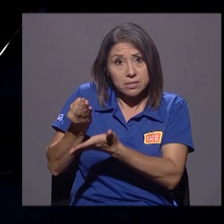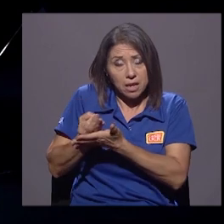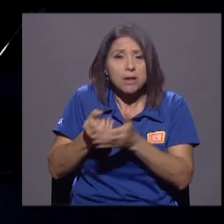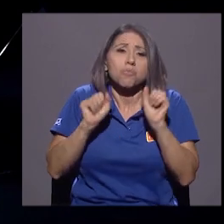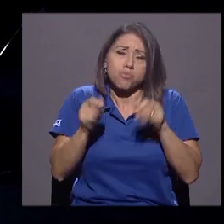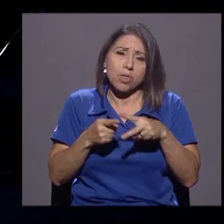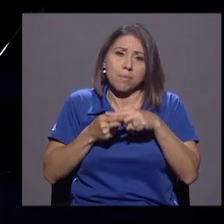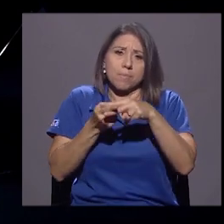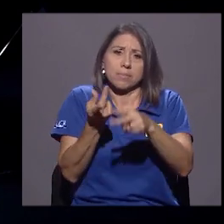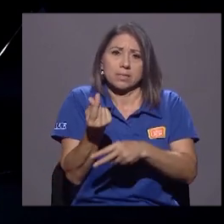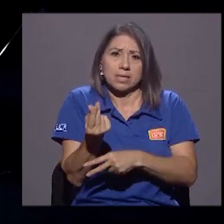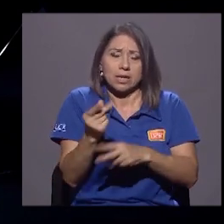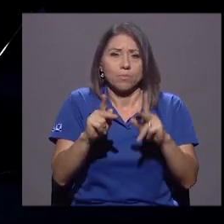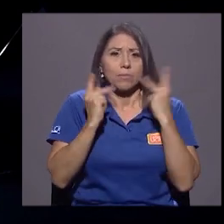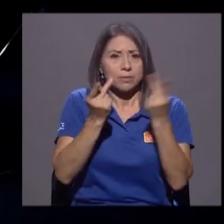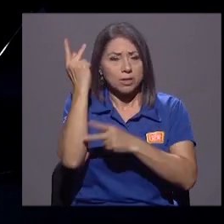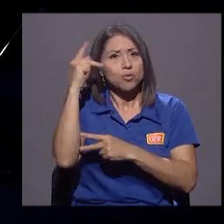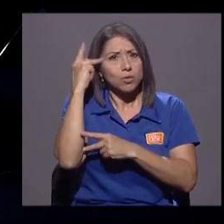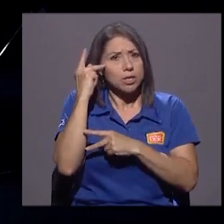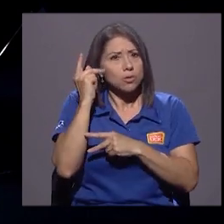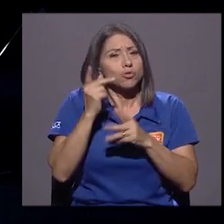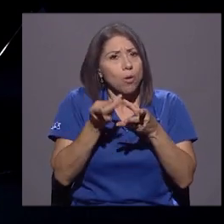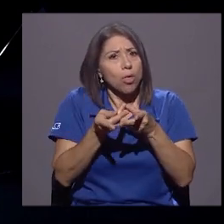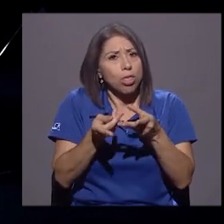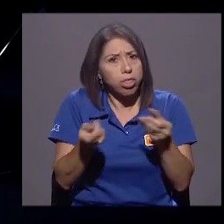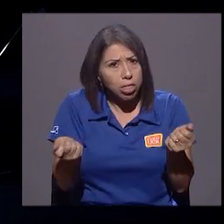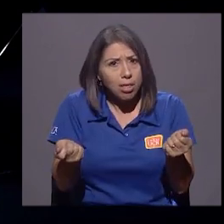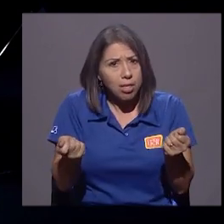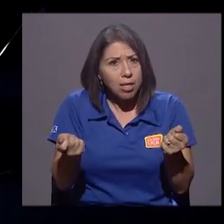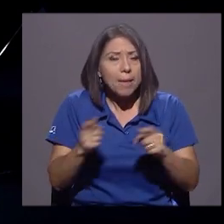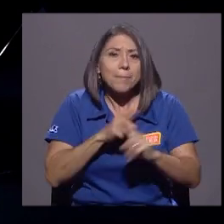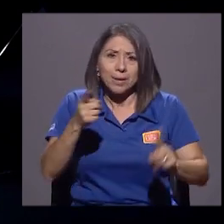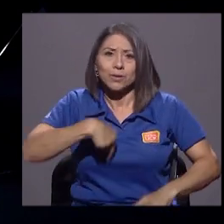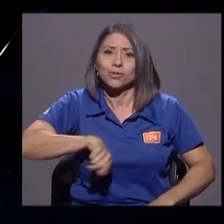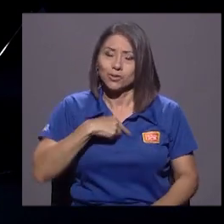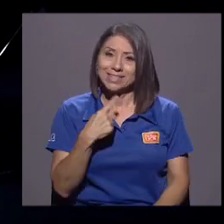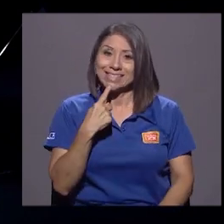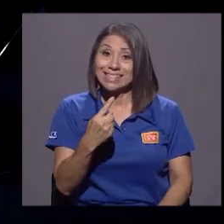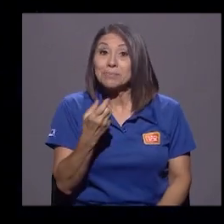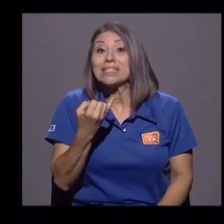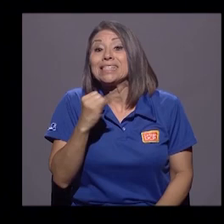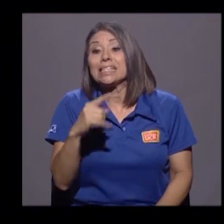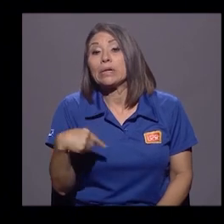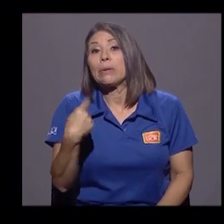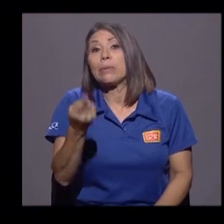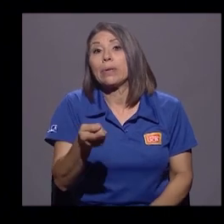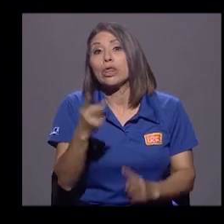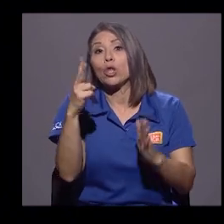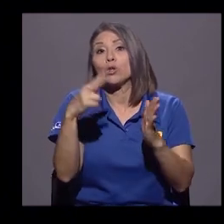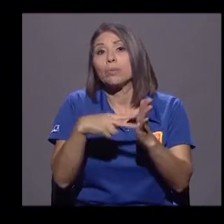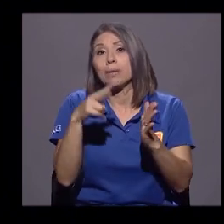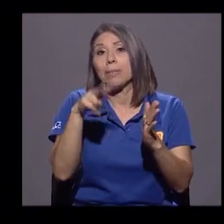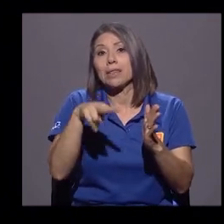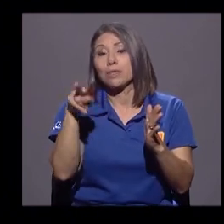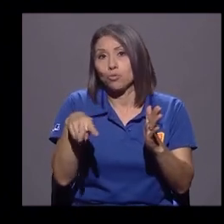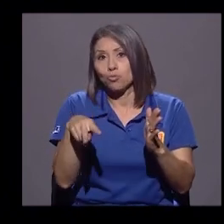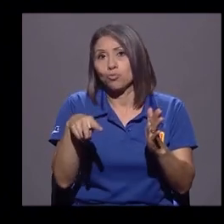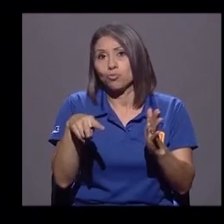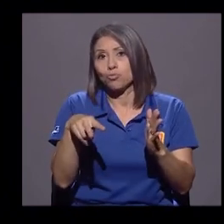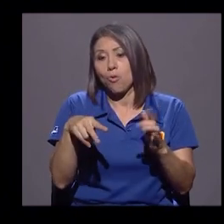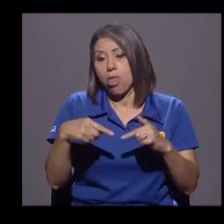prestarle dinero a los partidos políticos. Pero se los hemos dicho, si en 2022, si de aquí a 2022